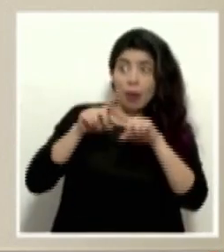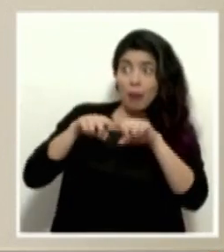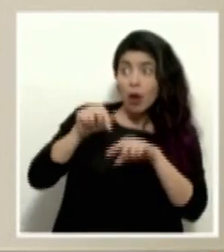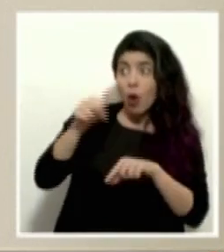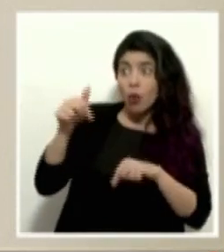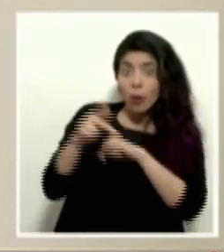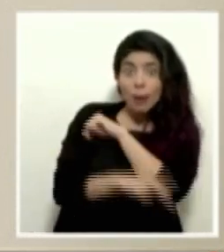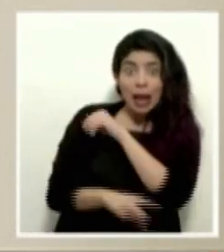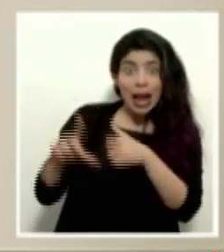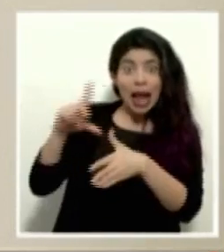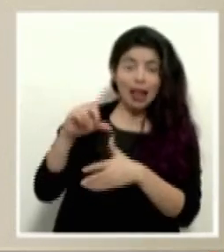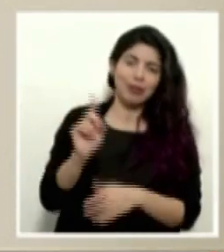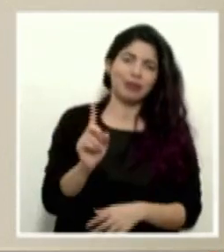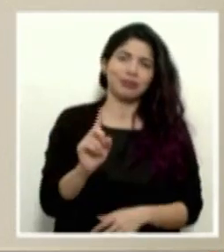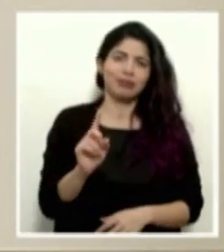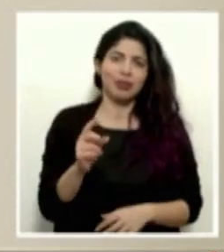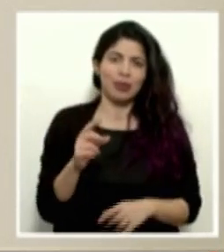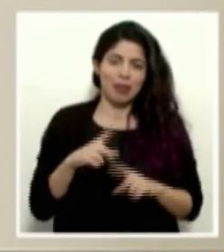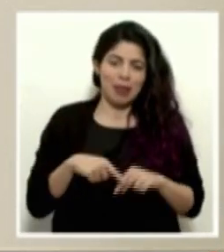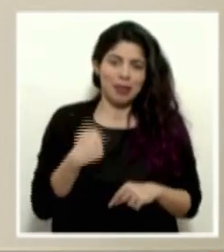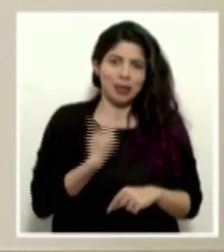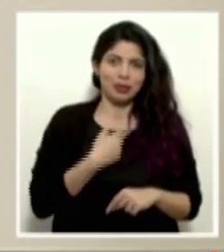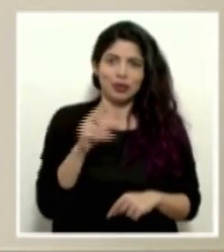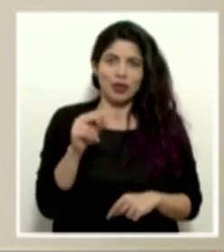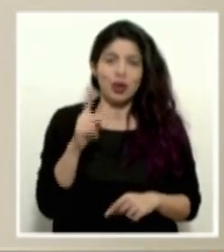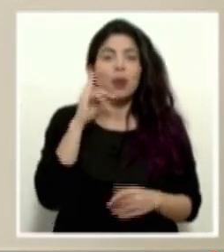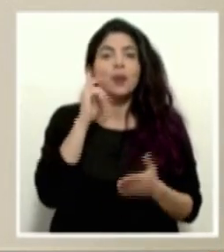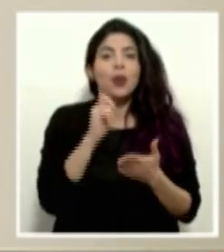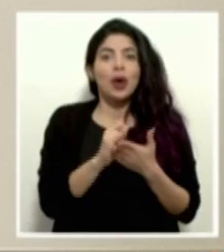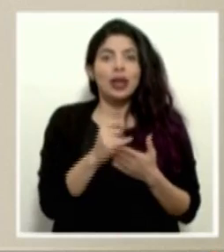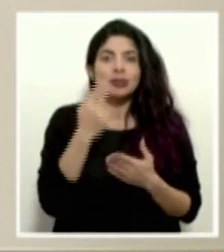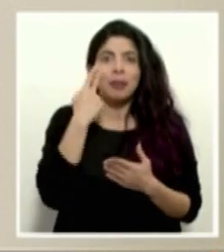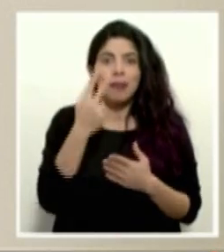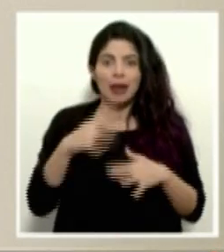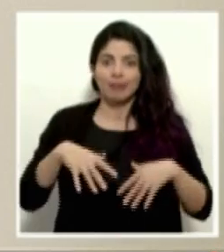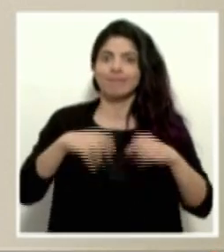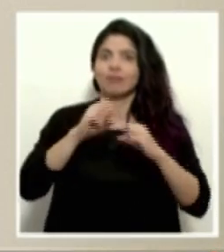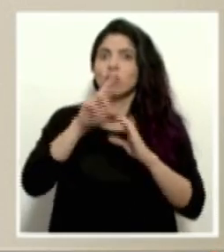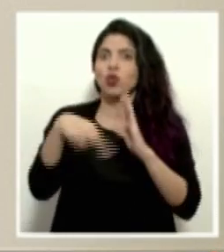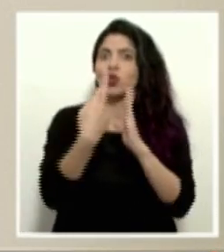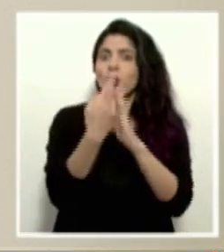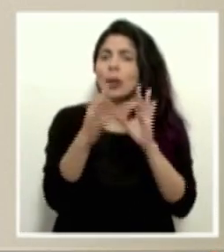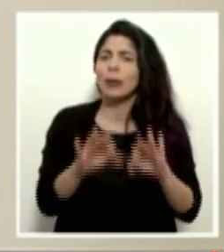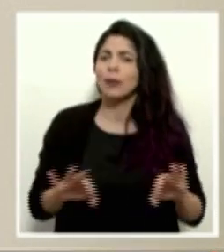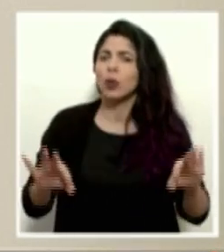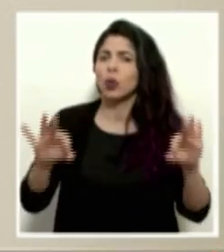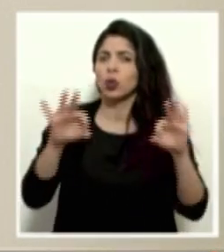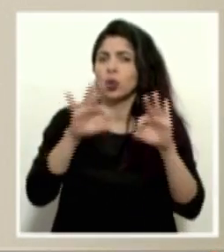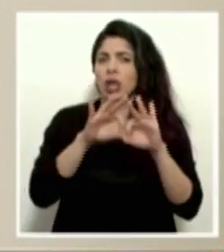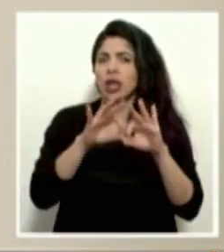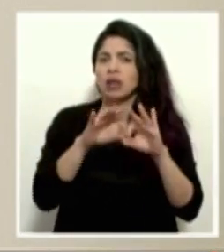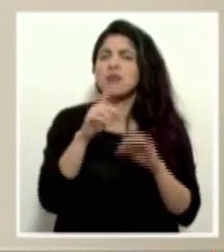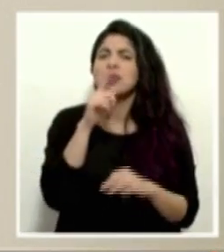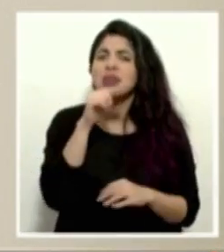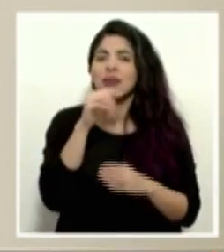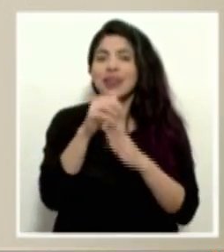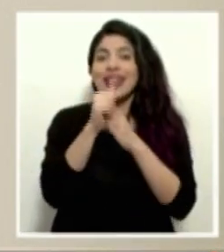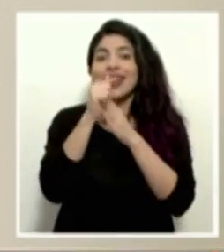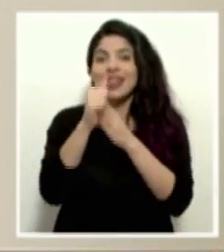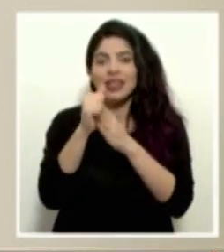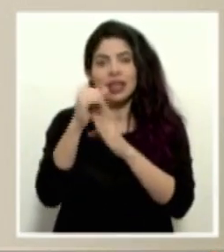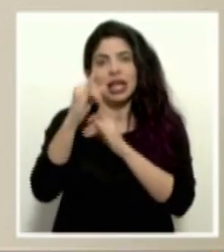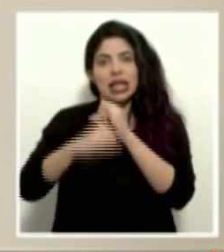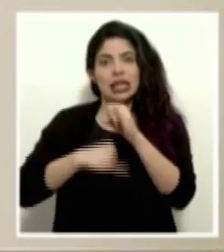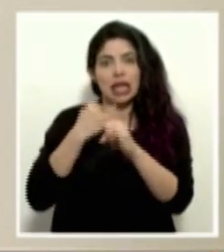países de Latinoamérica y pues ahí es donde vemos justamente este rol tan importante que deben fungir los líderes